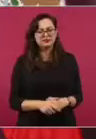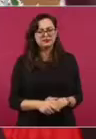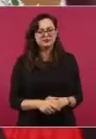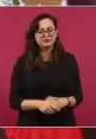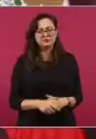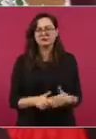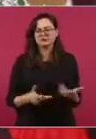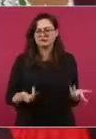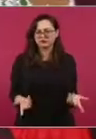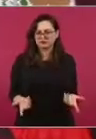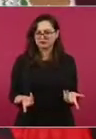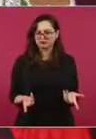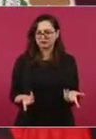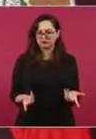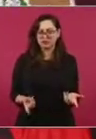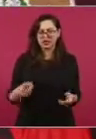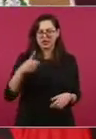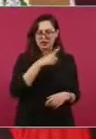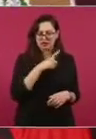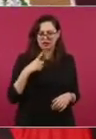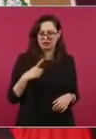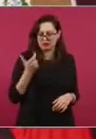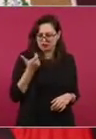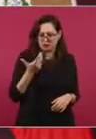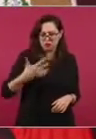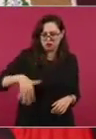delito hay que seguirle la pista al dinero.